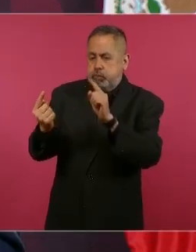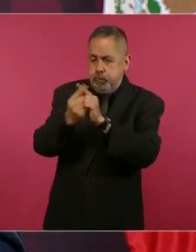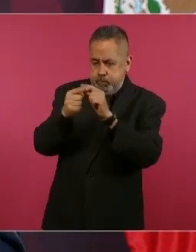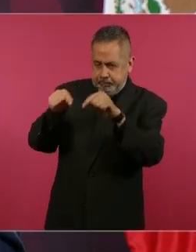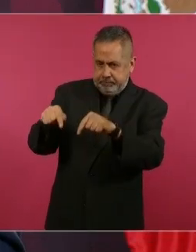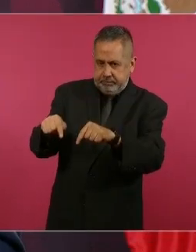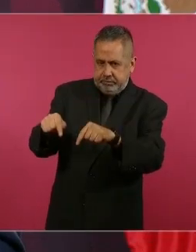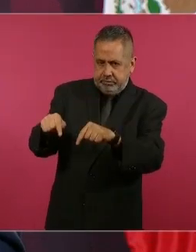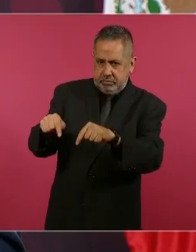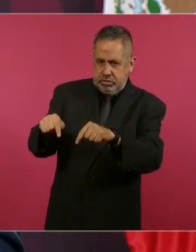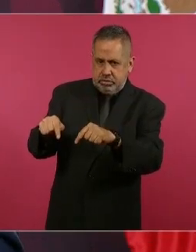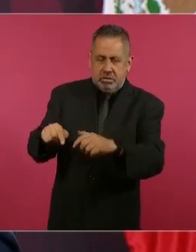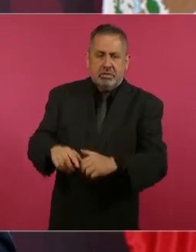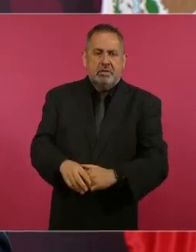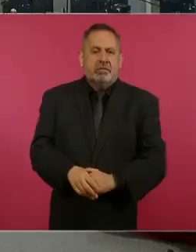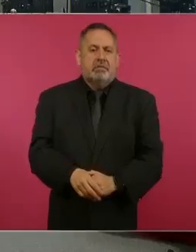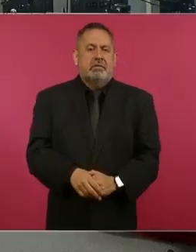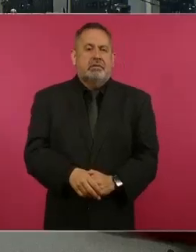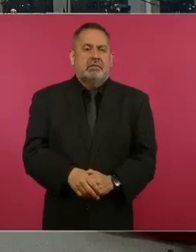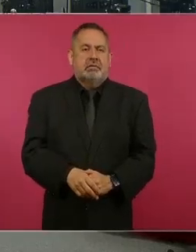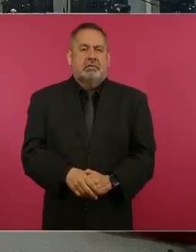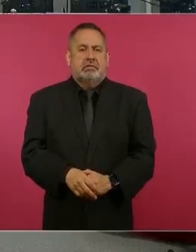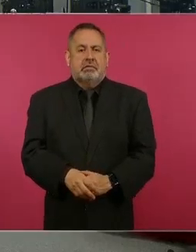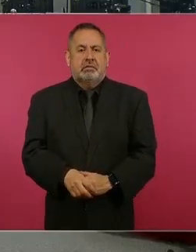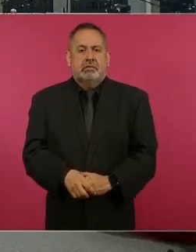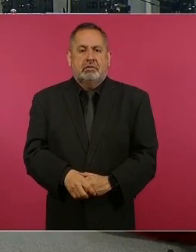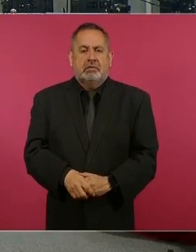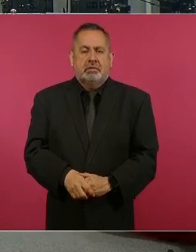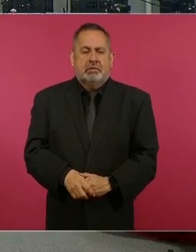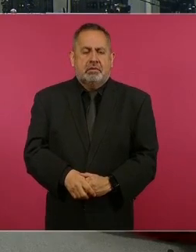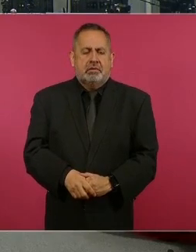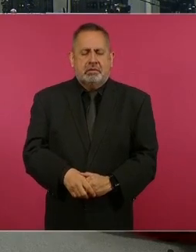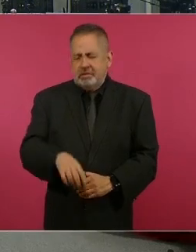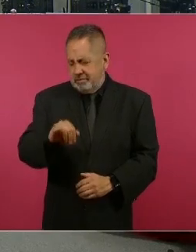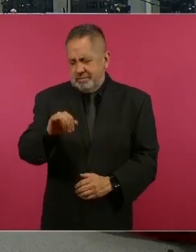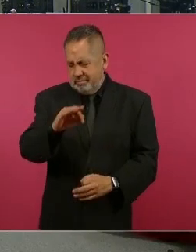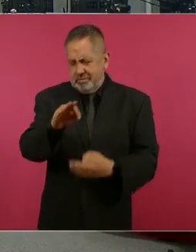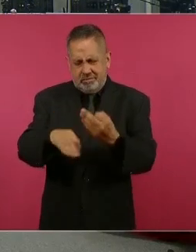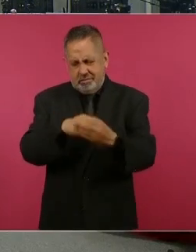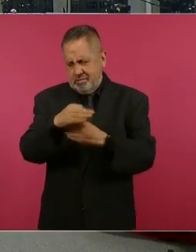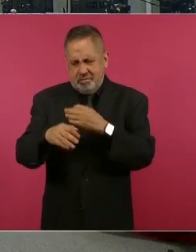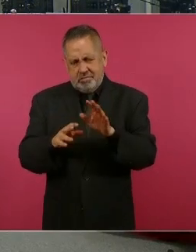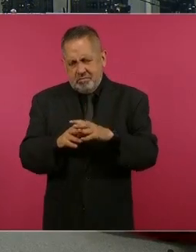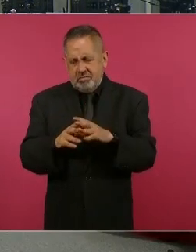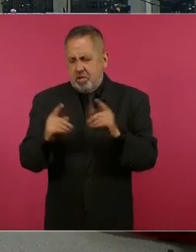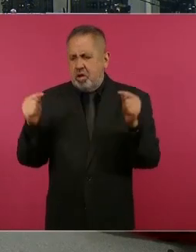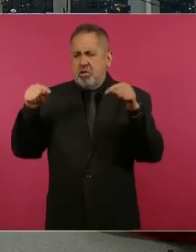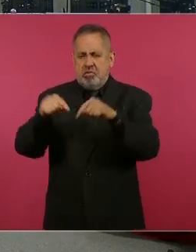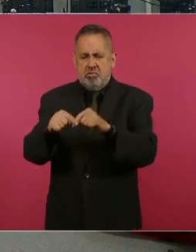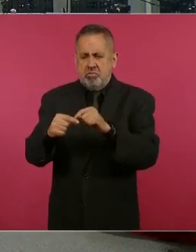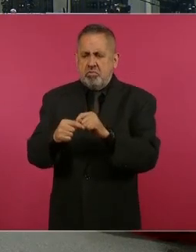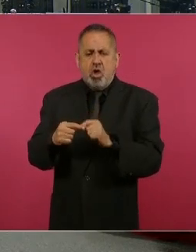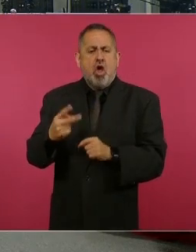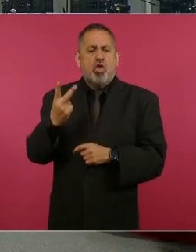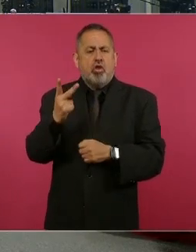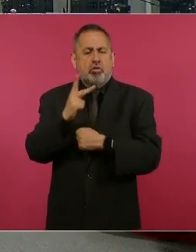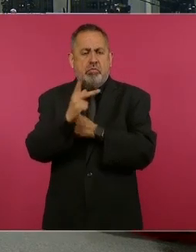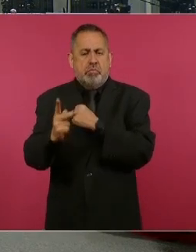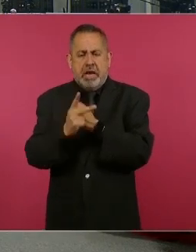¿Tratarán el tema de seguridad y el crimen en Sí, todo, todo, todo. Va a ser un encuentro bilateral